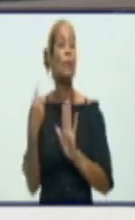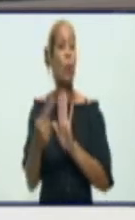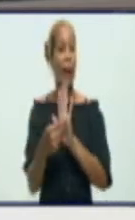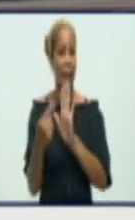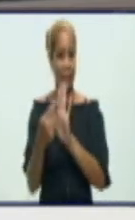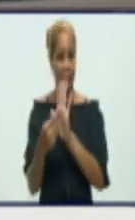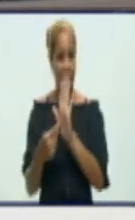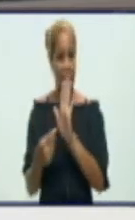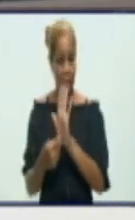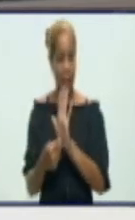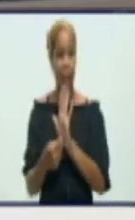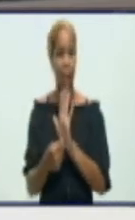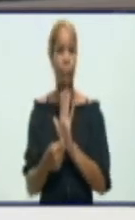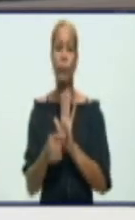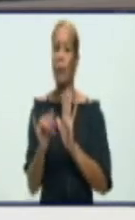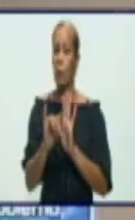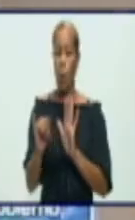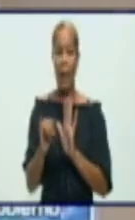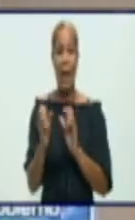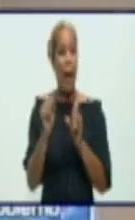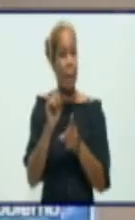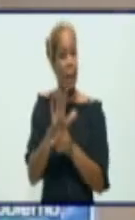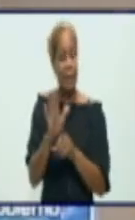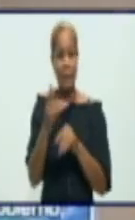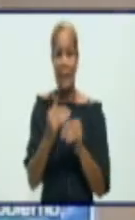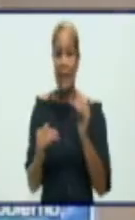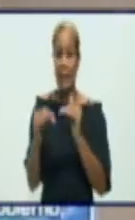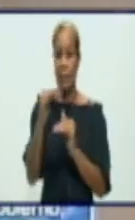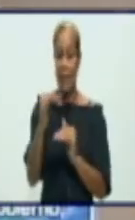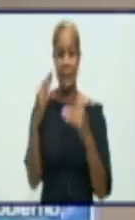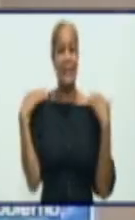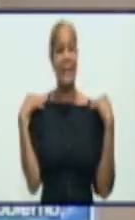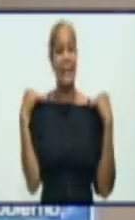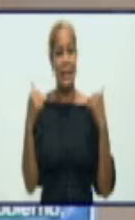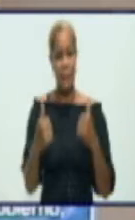de los niveles de dirección que existen.